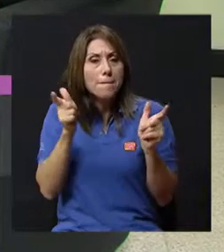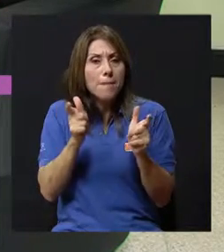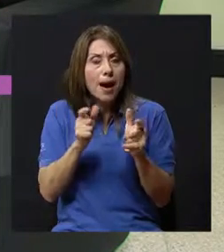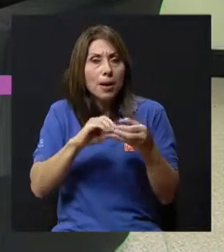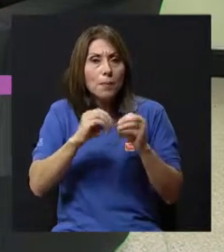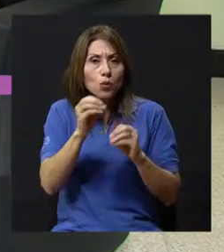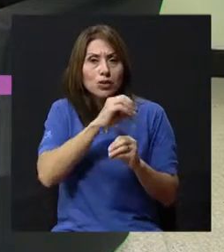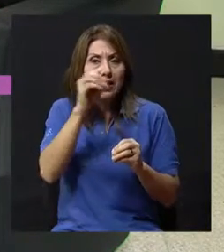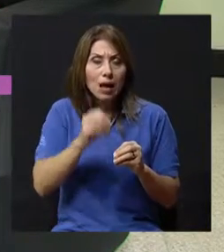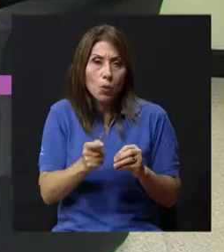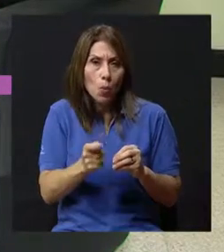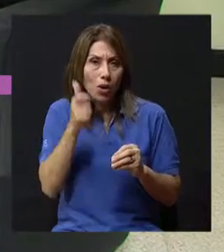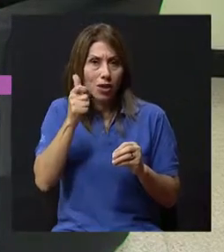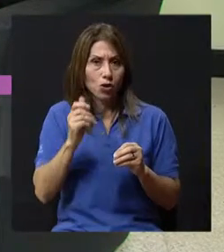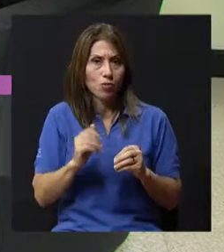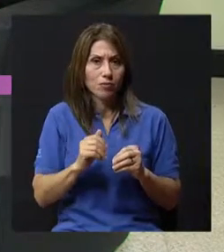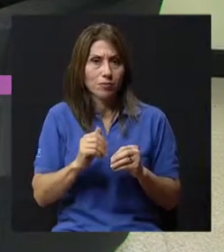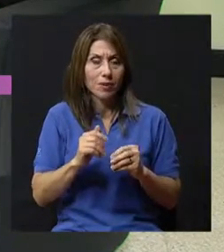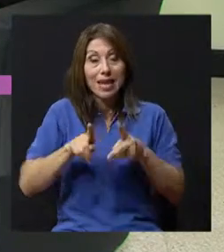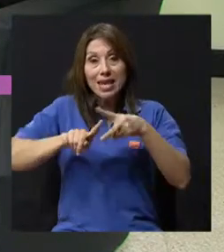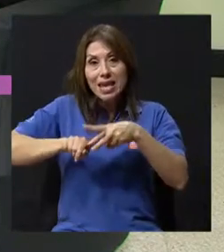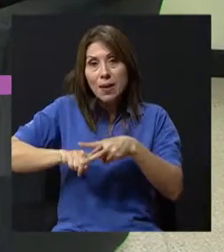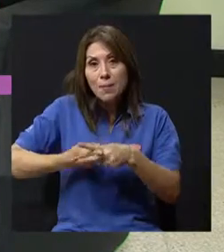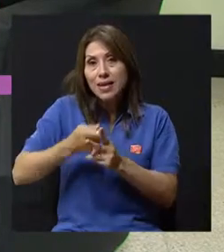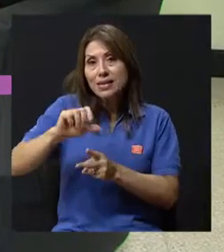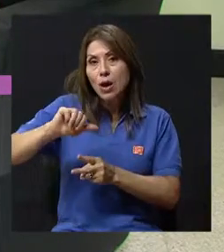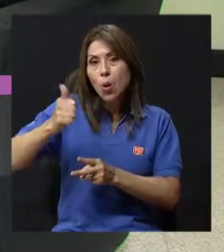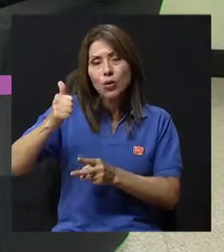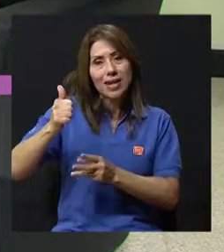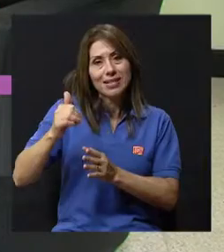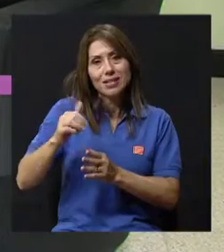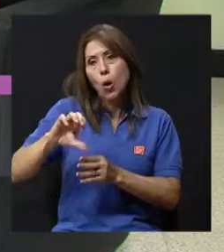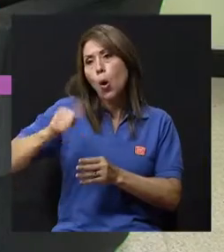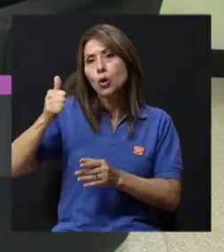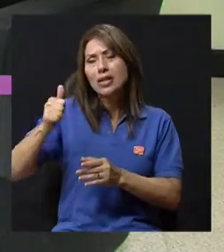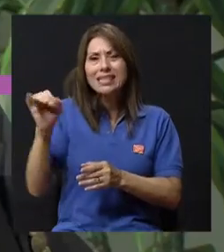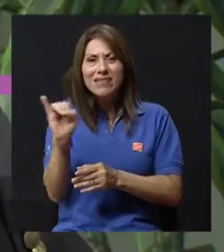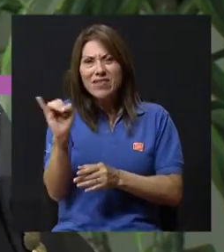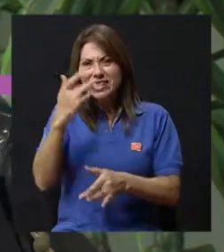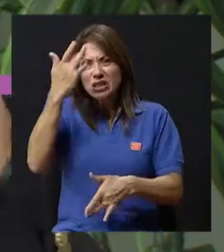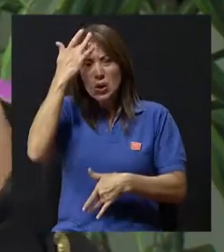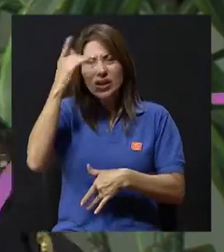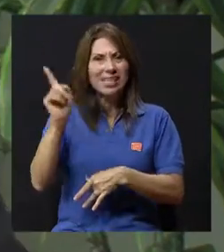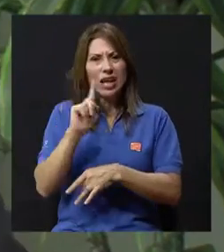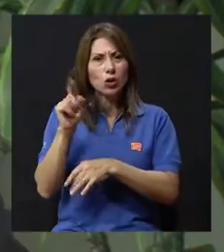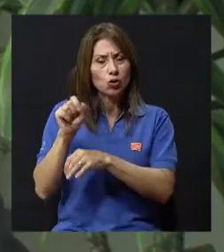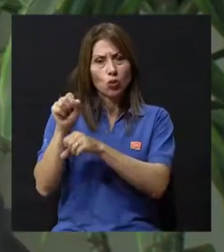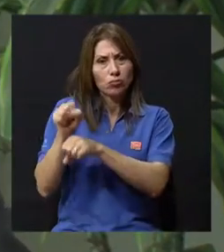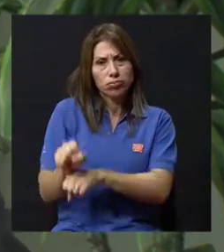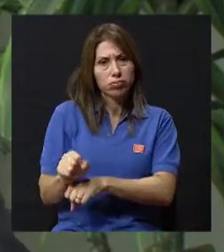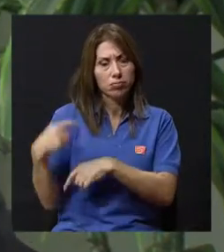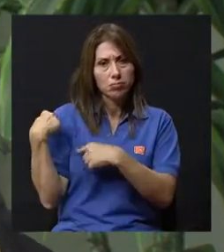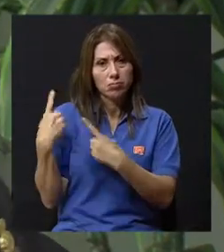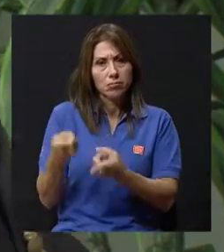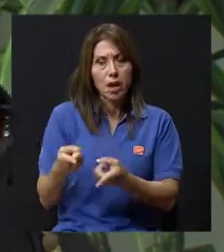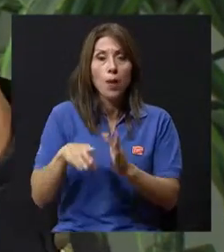poquito. Y empiezan a aparecer otras como son las infecciones atípicas, el